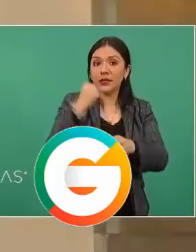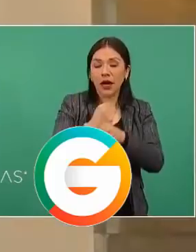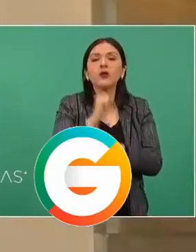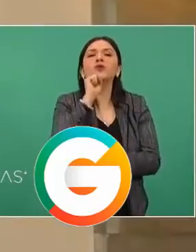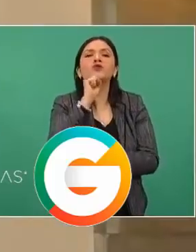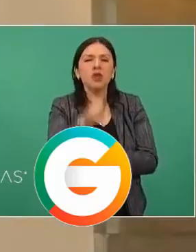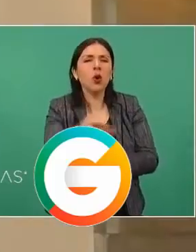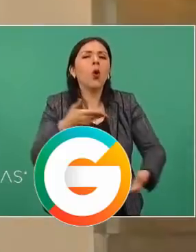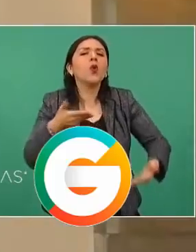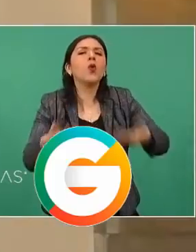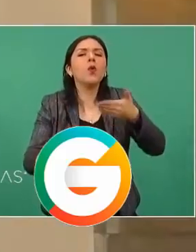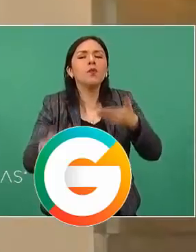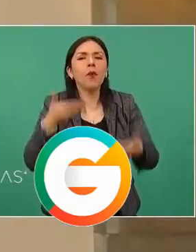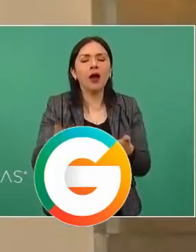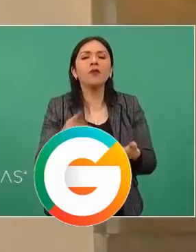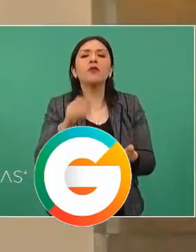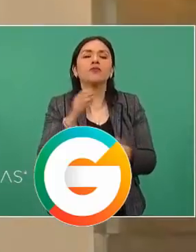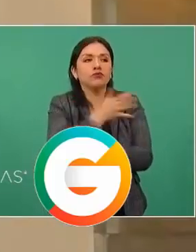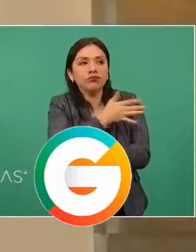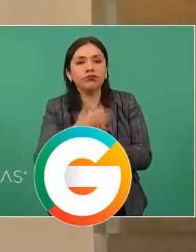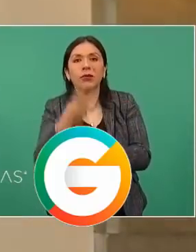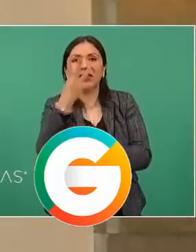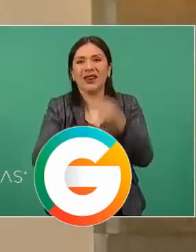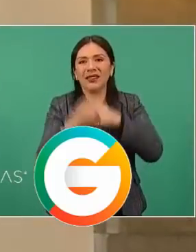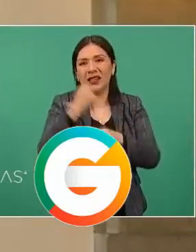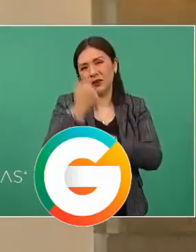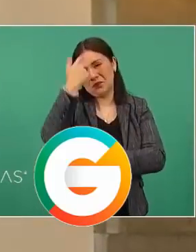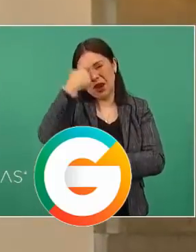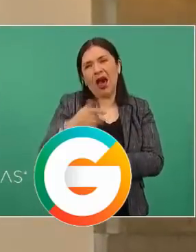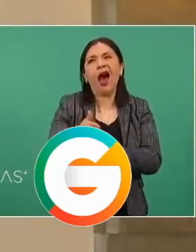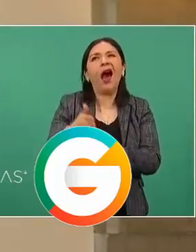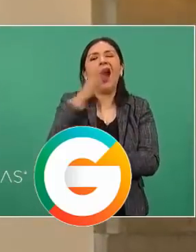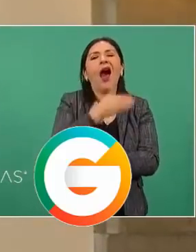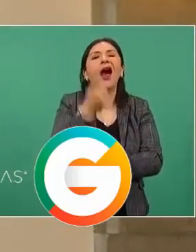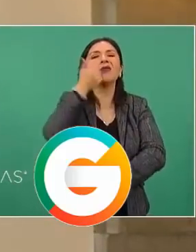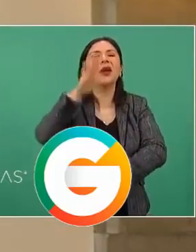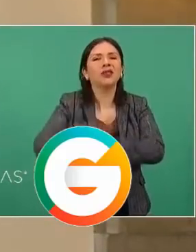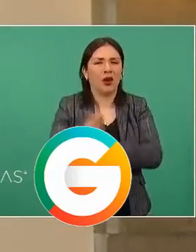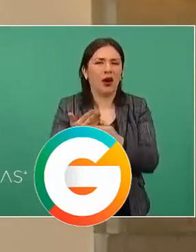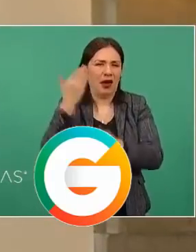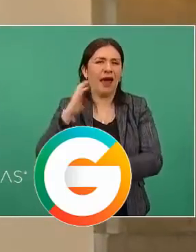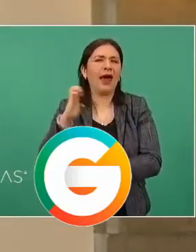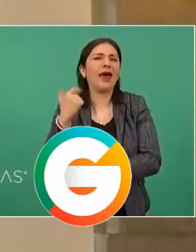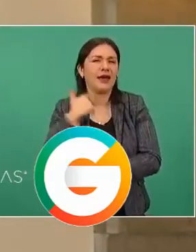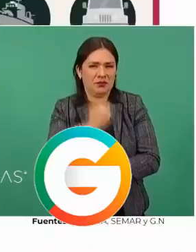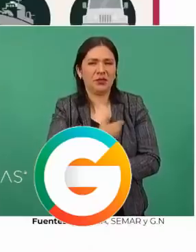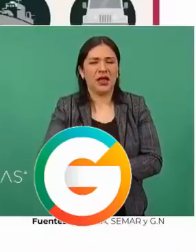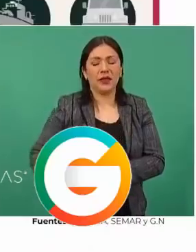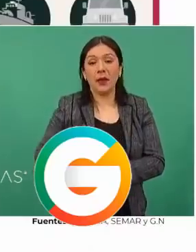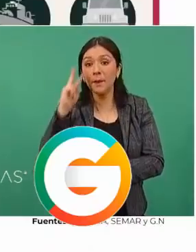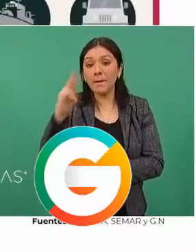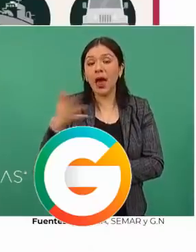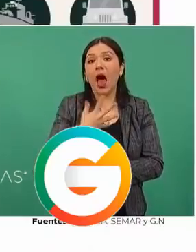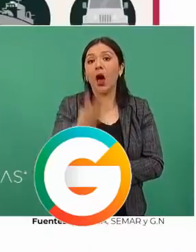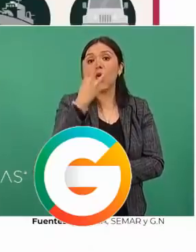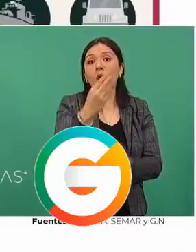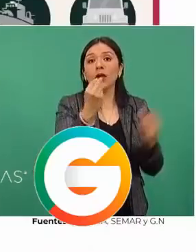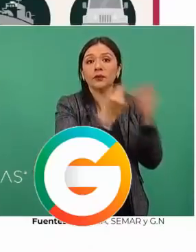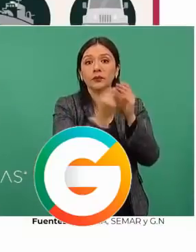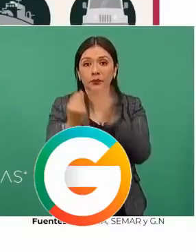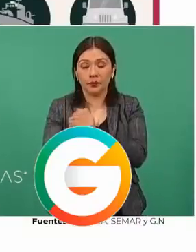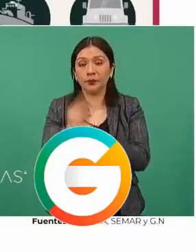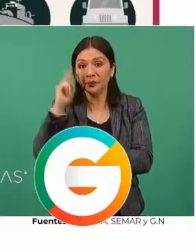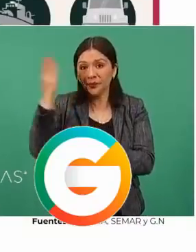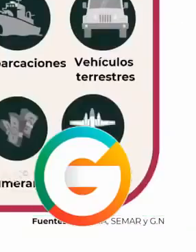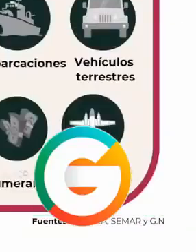los últimos tres años de la administración anterior. Y aquí hay cuatro rubros en los cuales